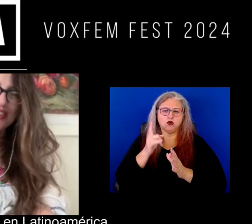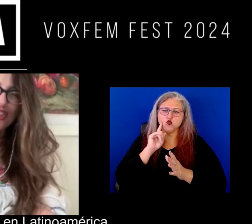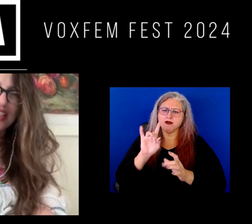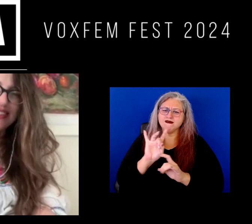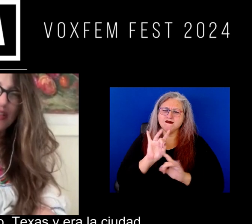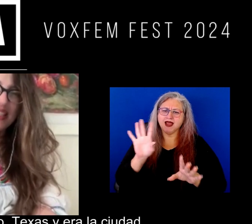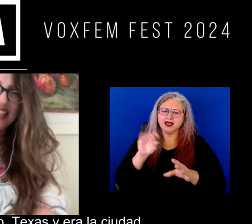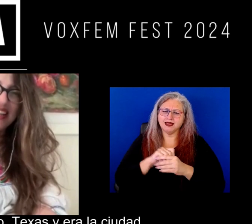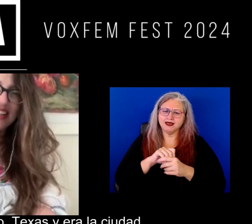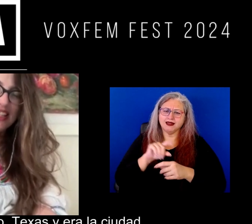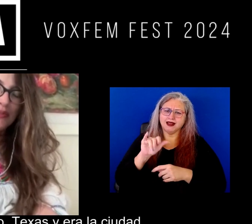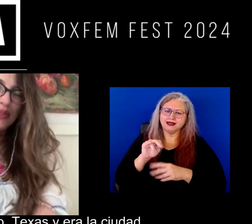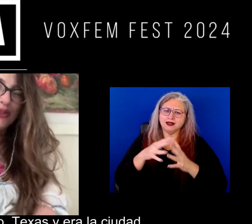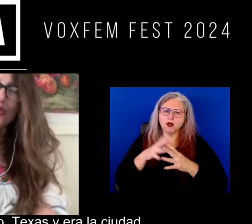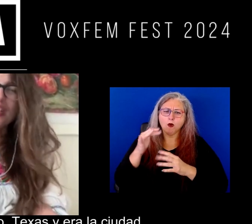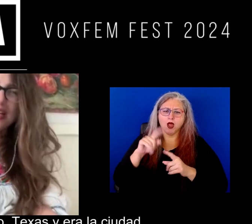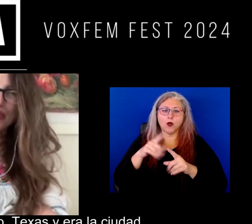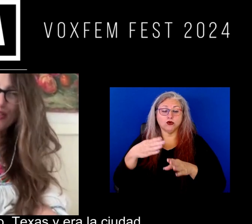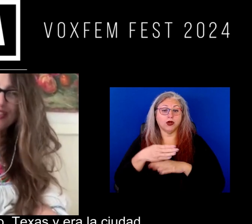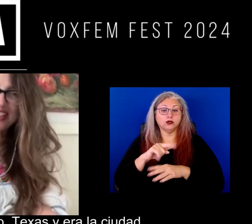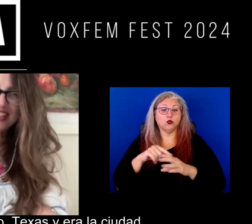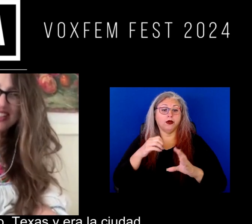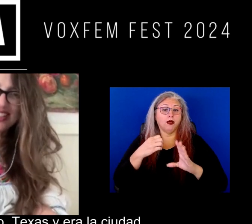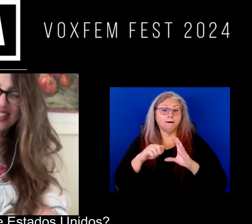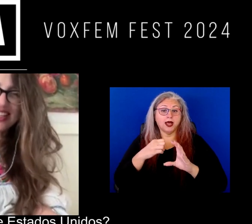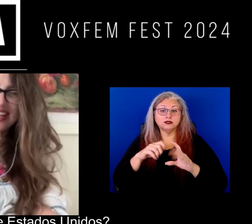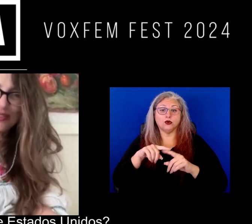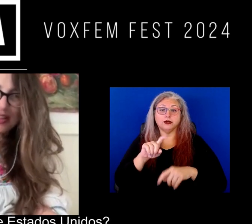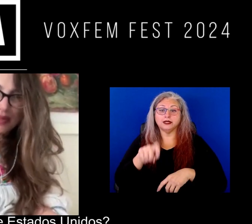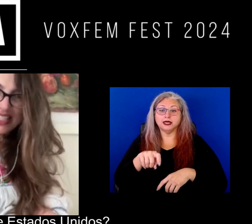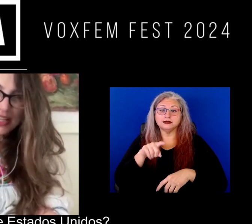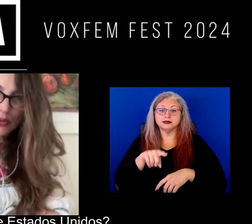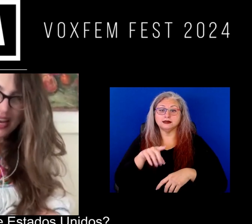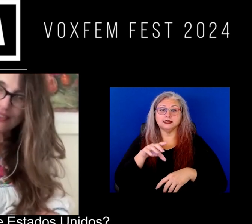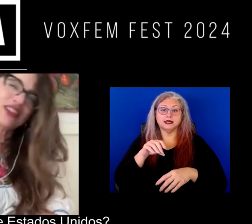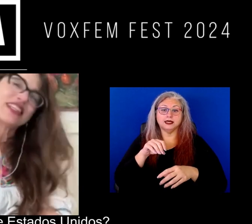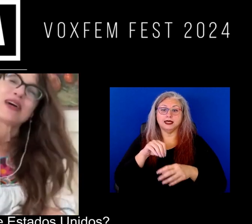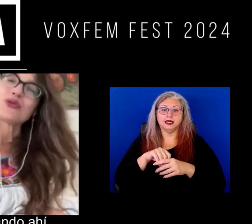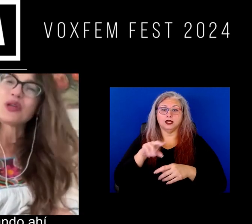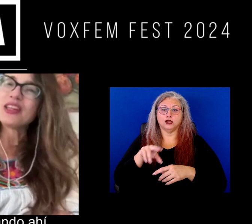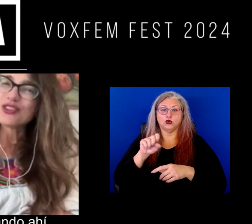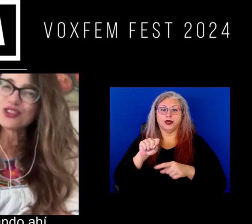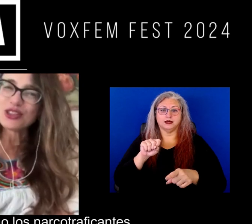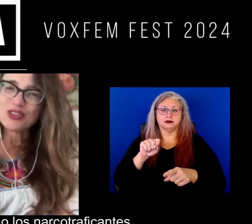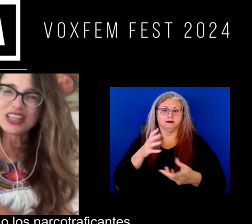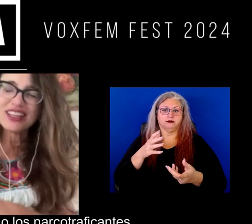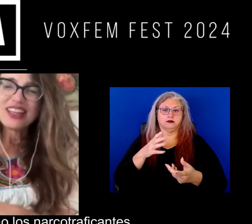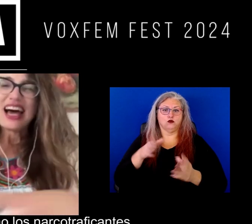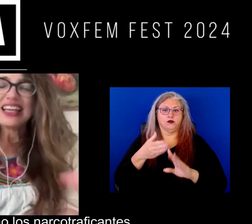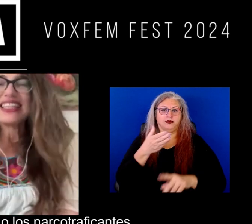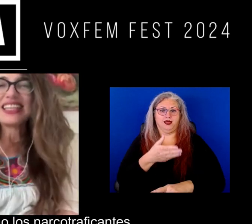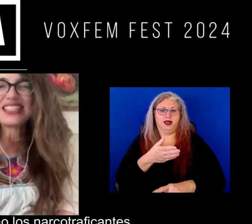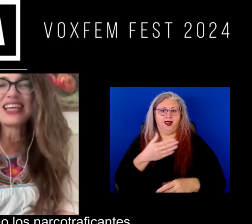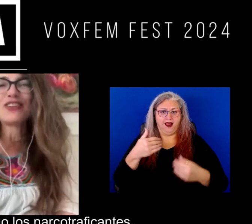violento en Latinoamérica pero cruzas al Paso Texas y era la ciudad más segura ¿no? de Estados Unidos ¿no? cuando ahí